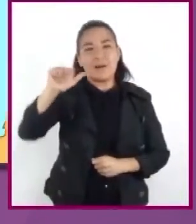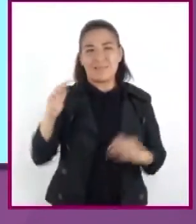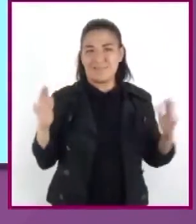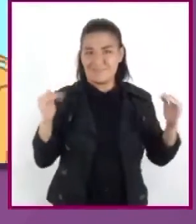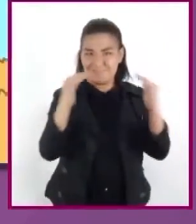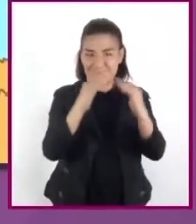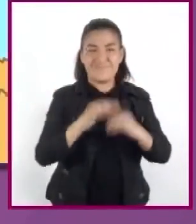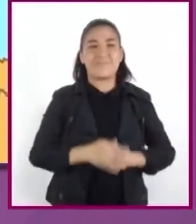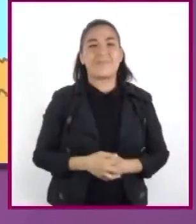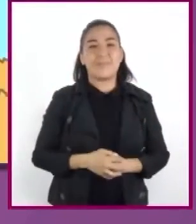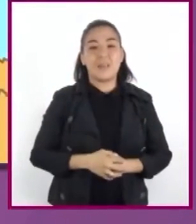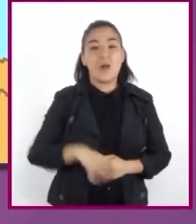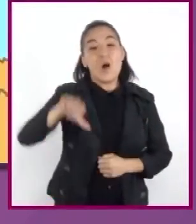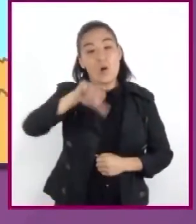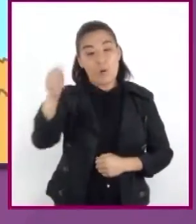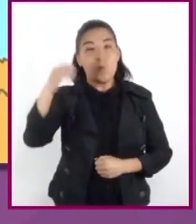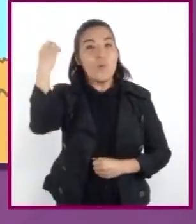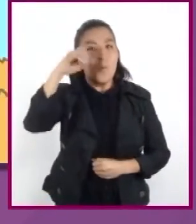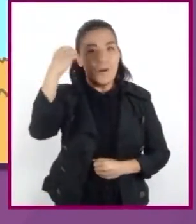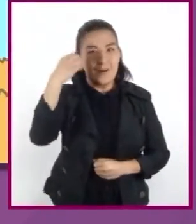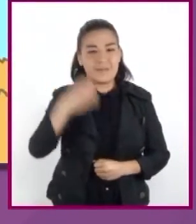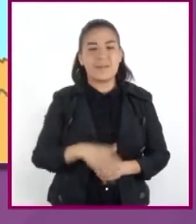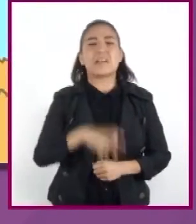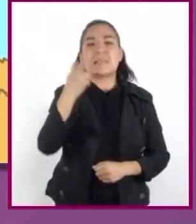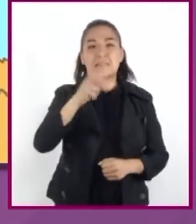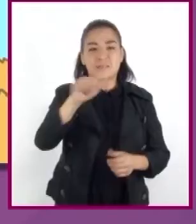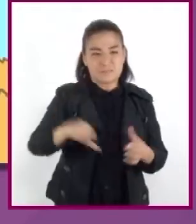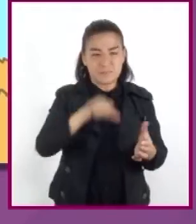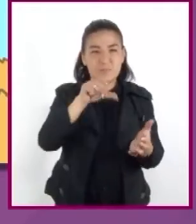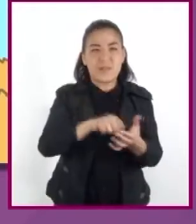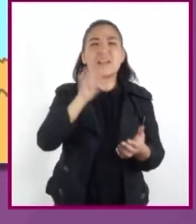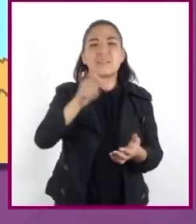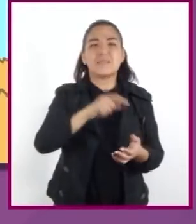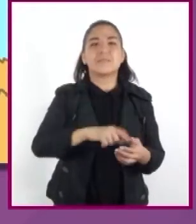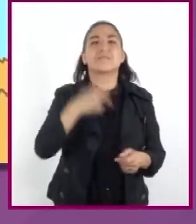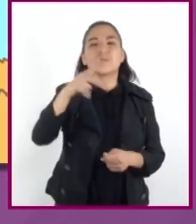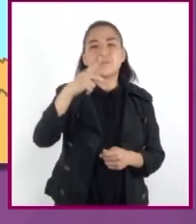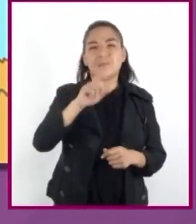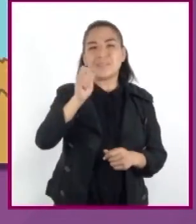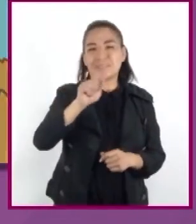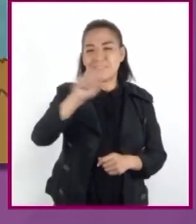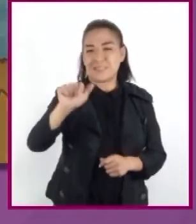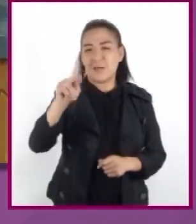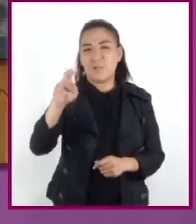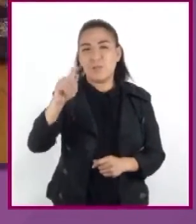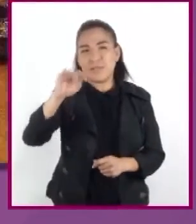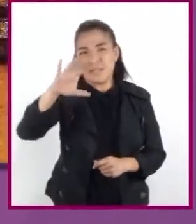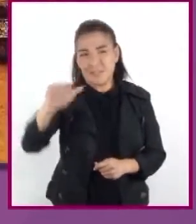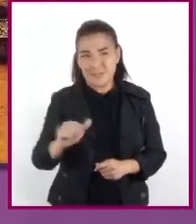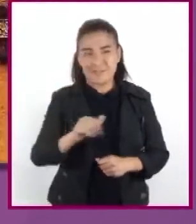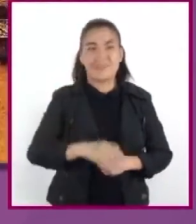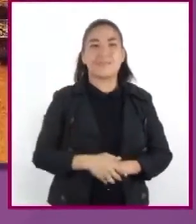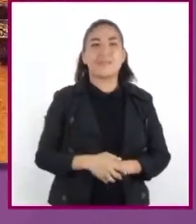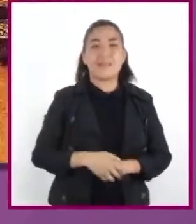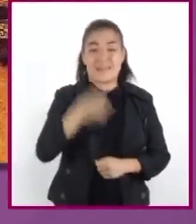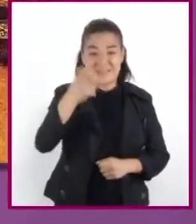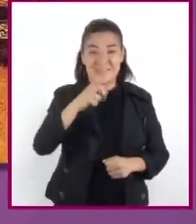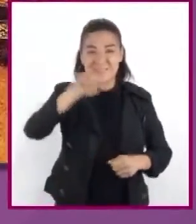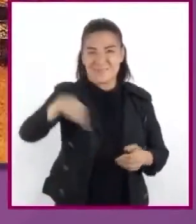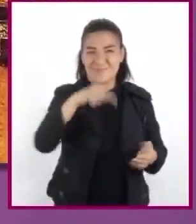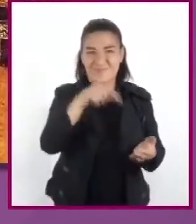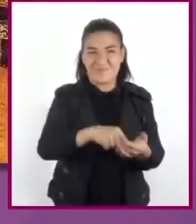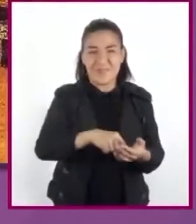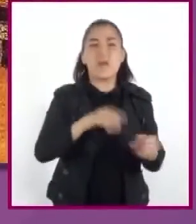Oaxaca Esta zona albergó a las culturas Zapoteca y Mixteca. Los zapotecos